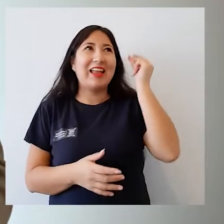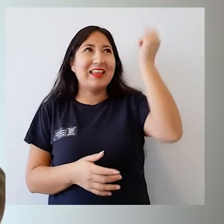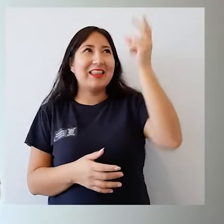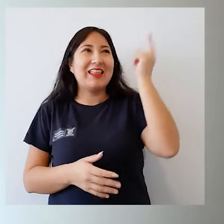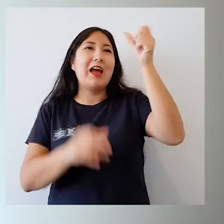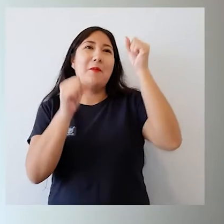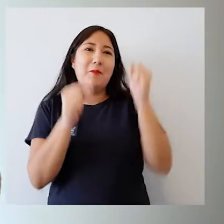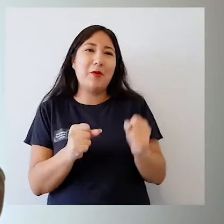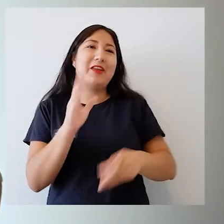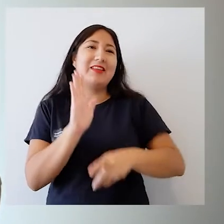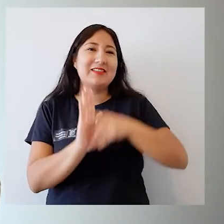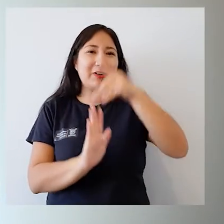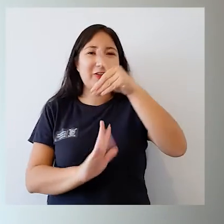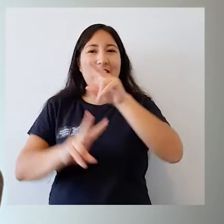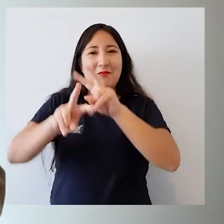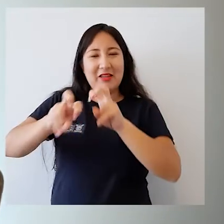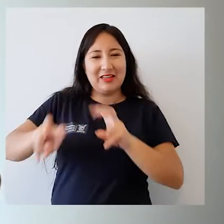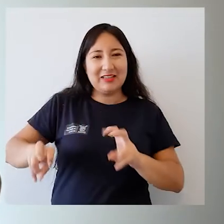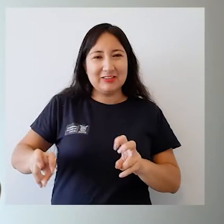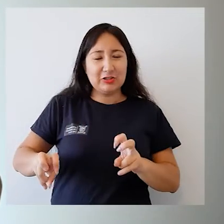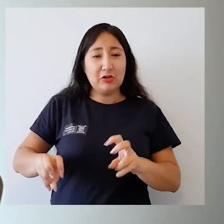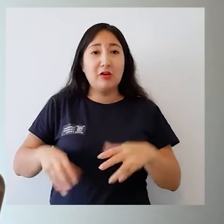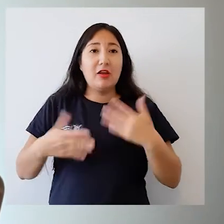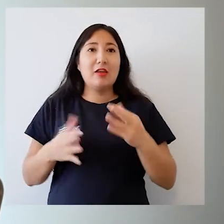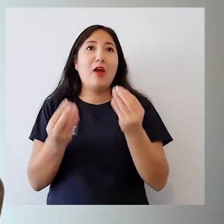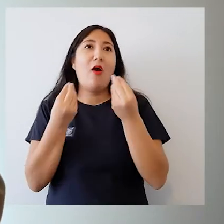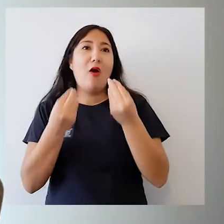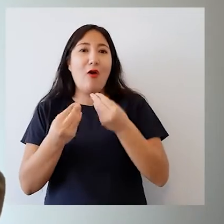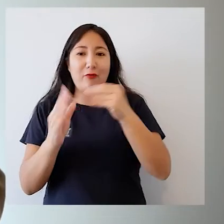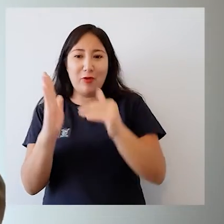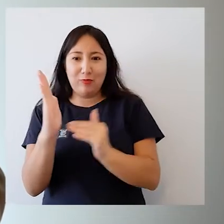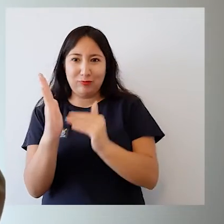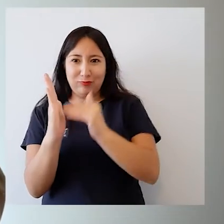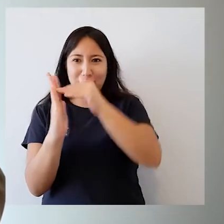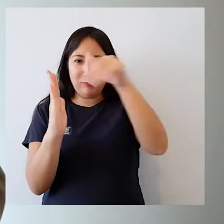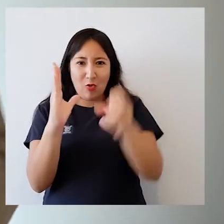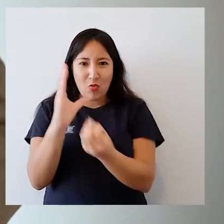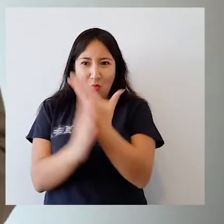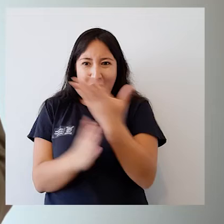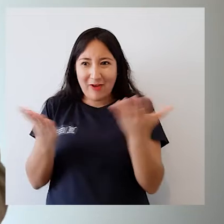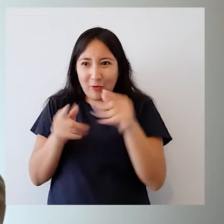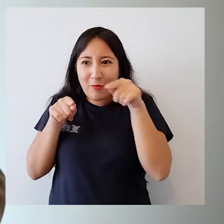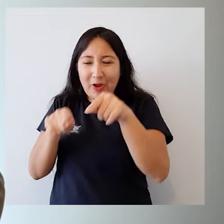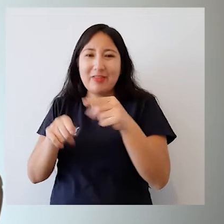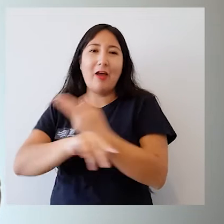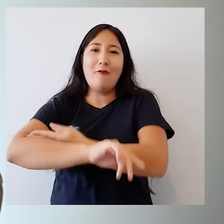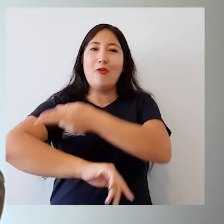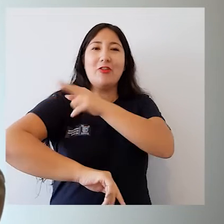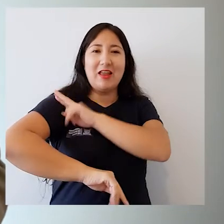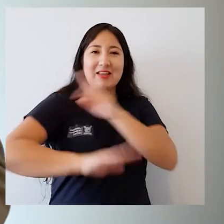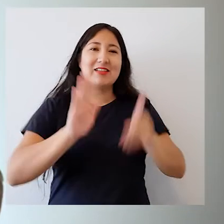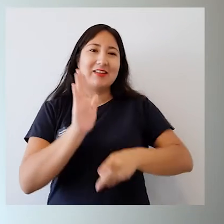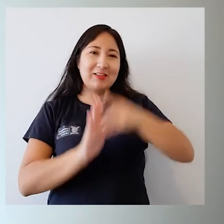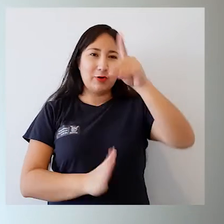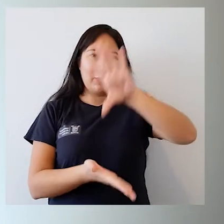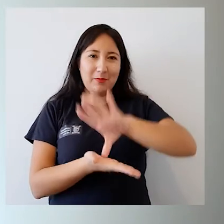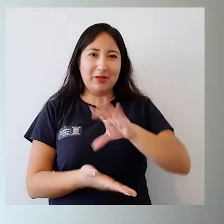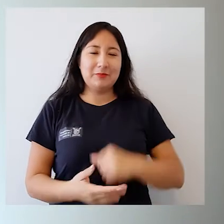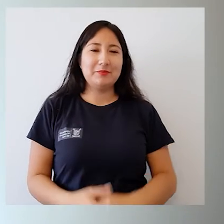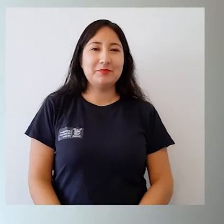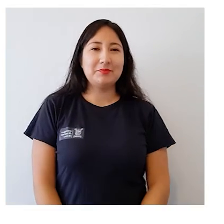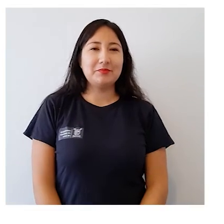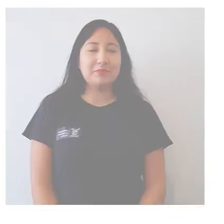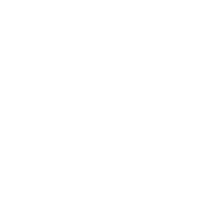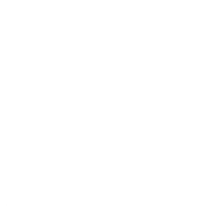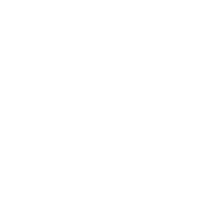las ideas para poder desarrollar investigación y por supuesto que una infraestructura de punta como esta fortalece aún más el desarrollo de esto.